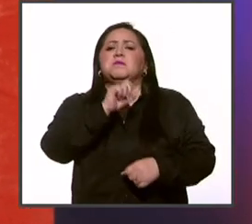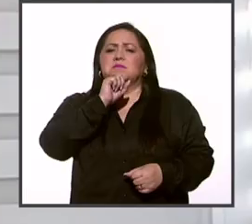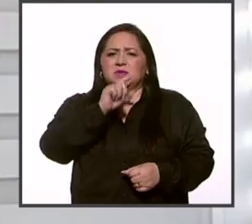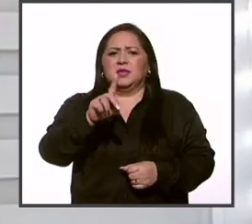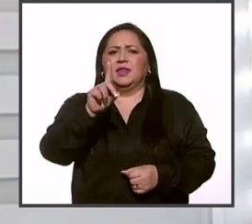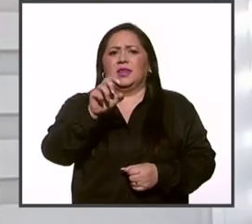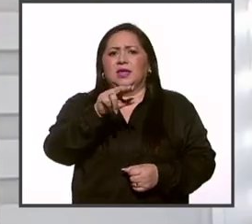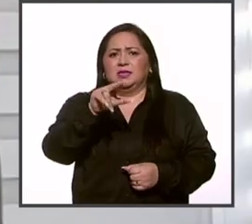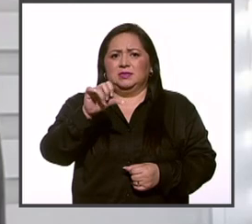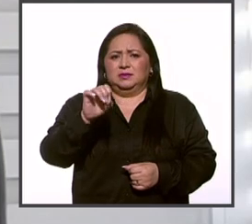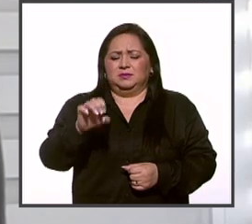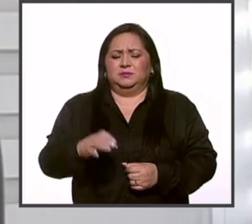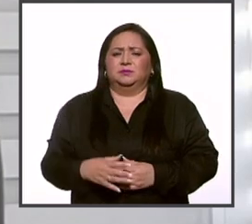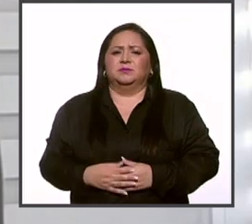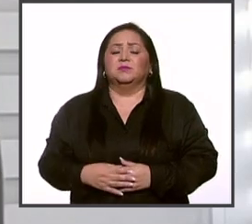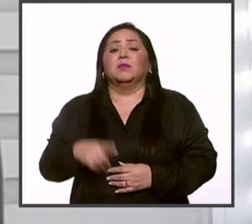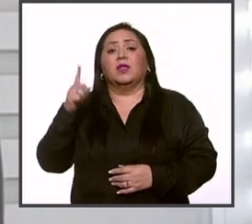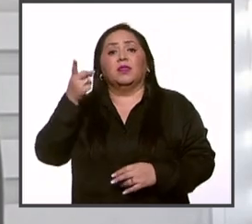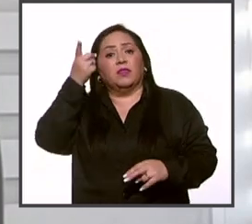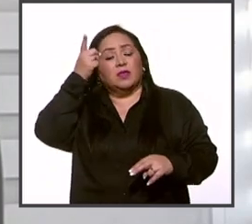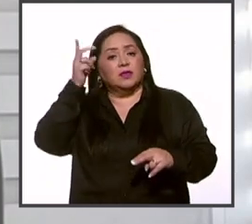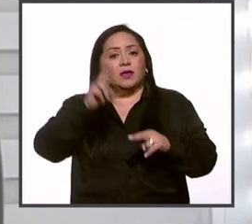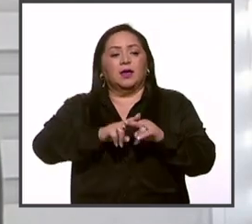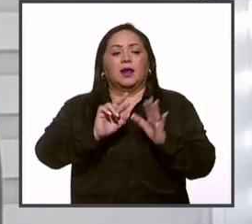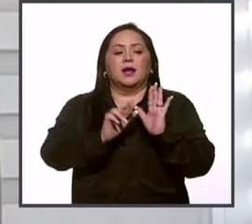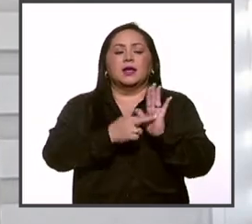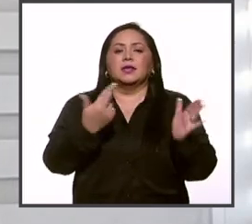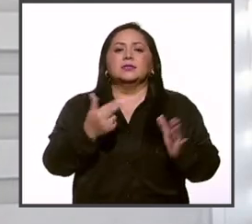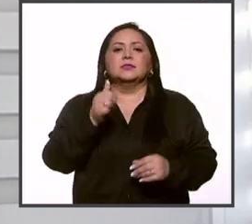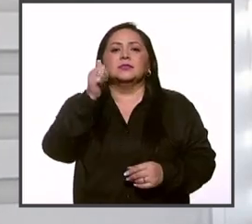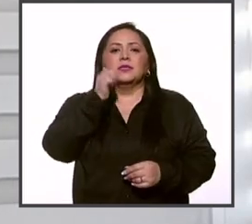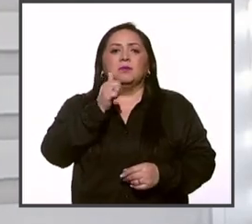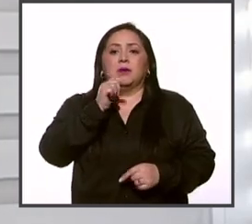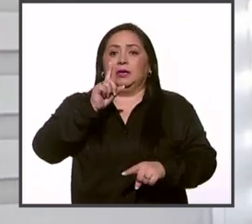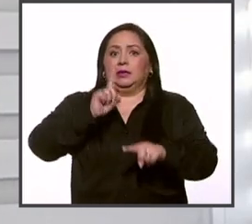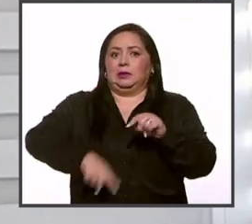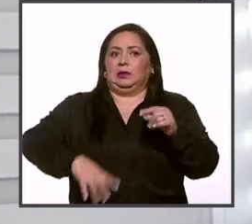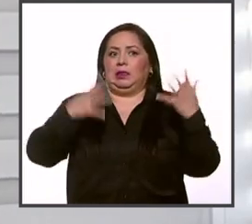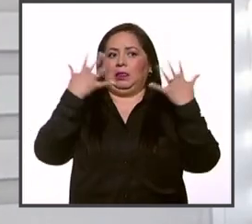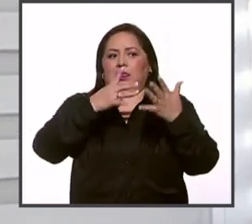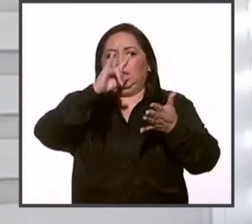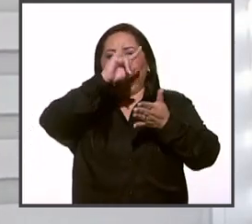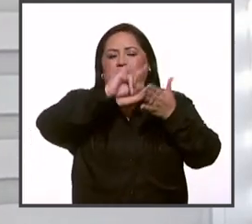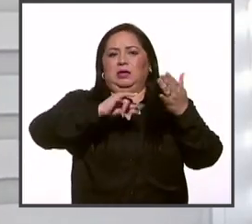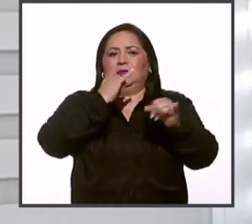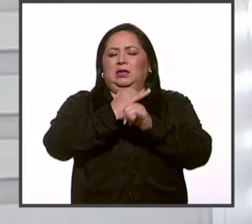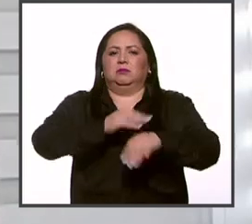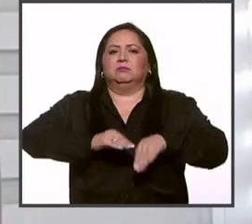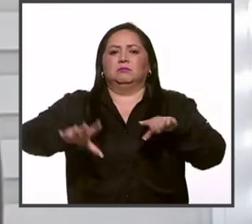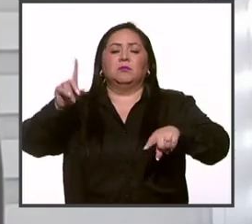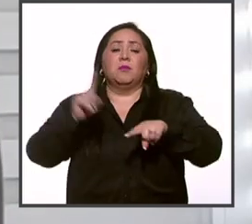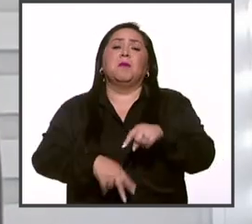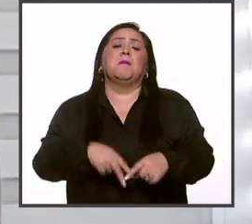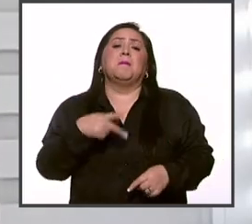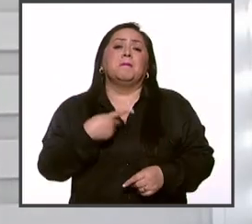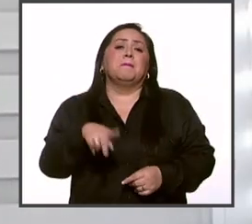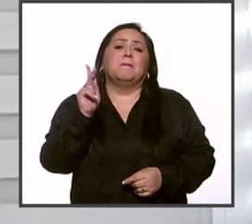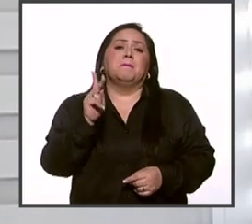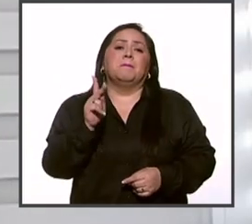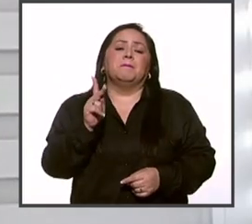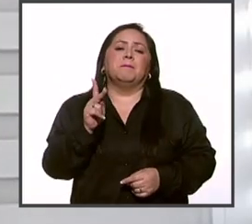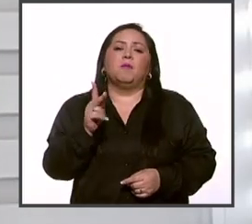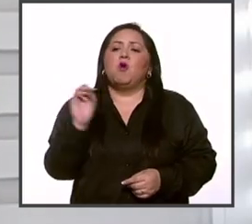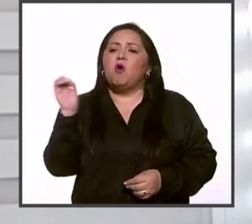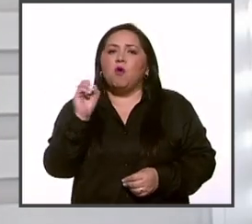Denise Dresser. La directora de la revista siempre quitó la portada de redes sociales, pero no se